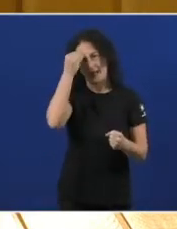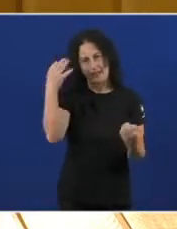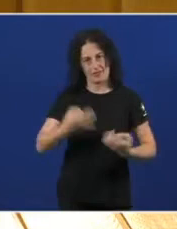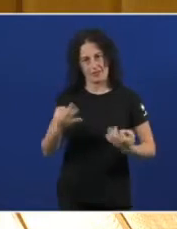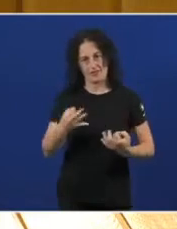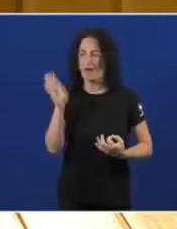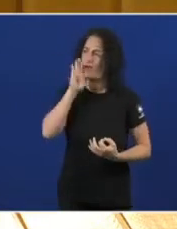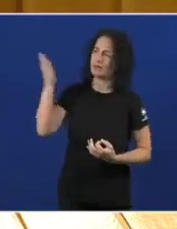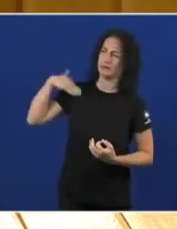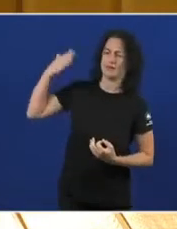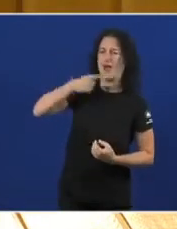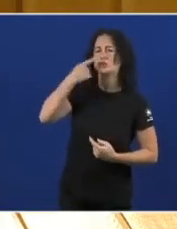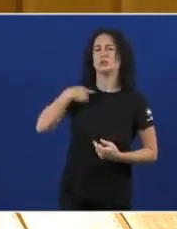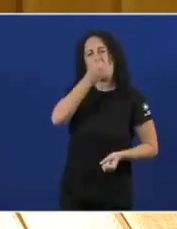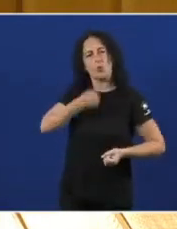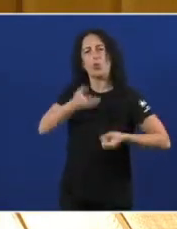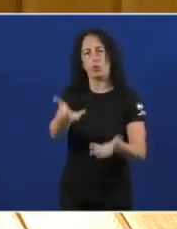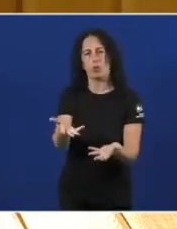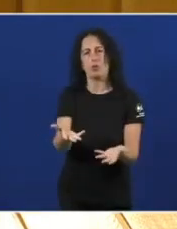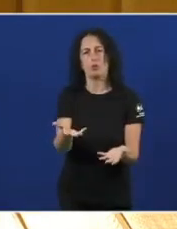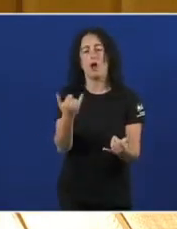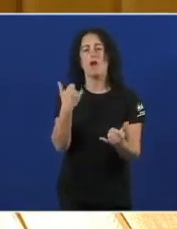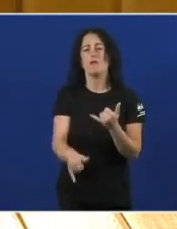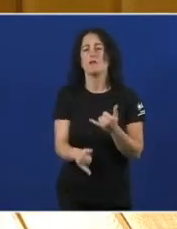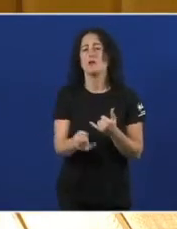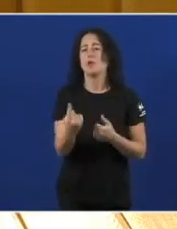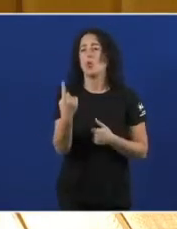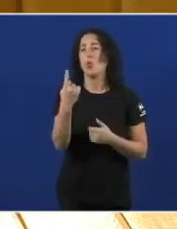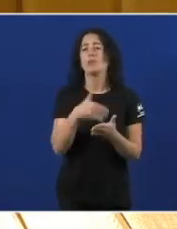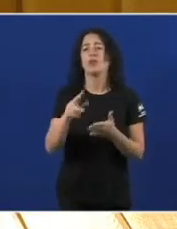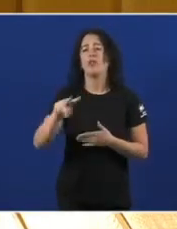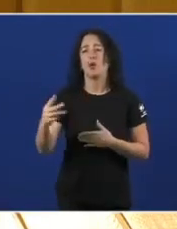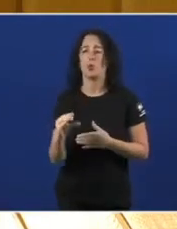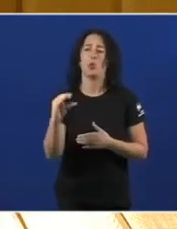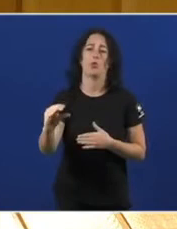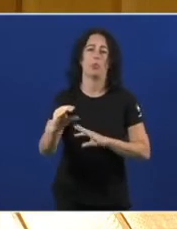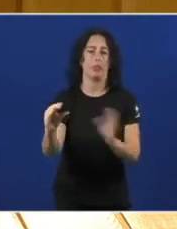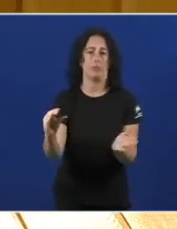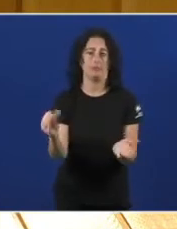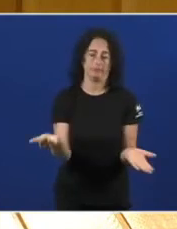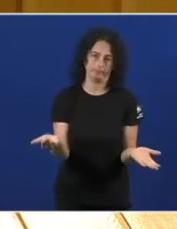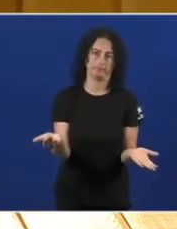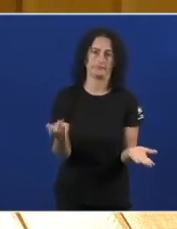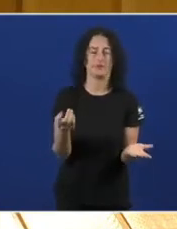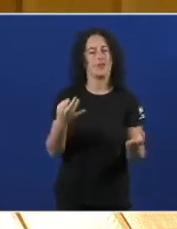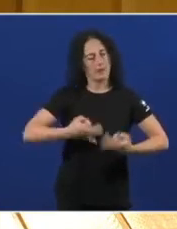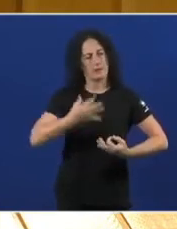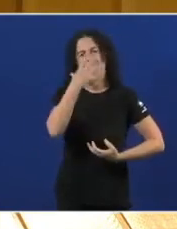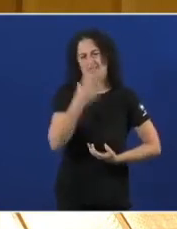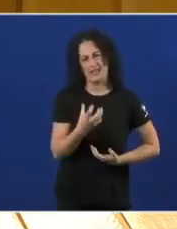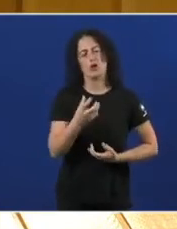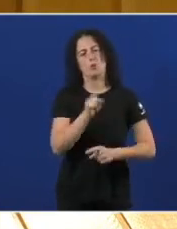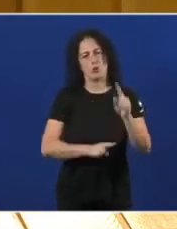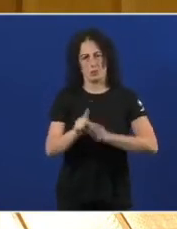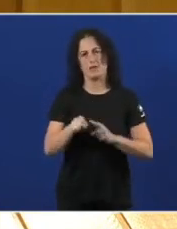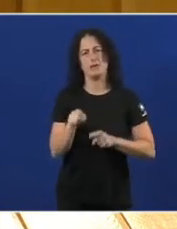lo anunciou O ano pasado E o que fixo Foi consignar Un millón de euros Por o tanto Pedimos Que se tome En serio Un problema